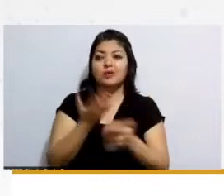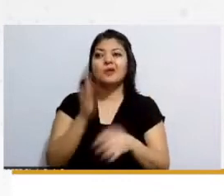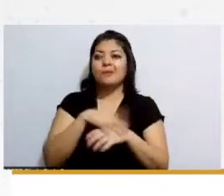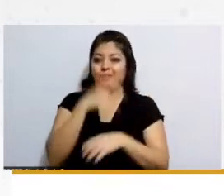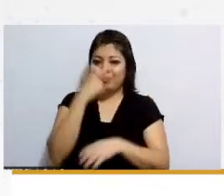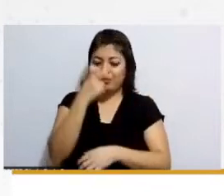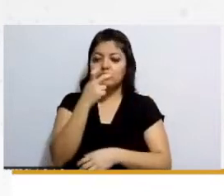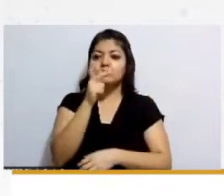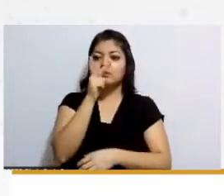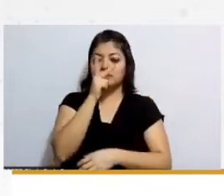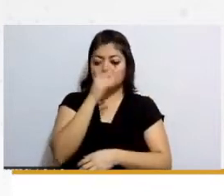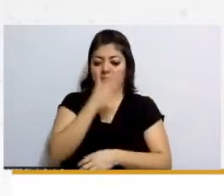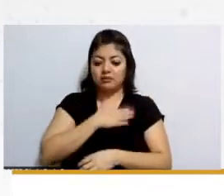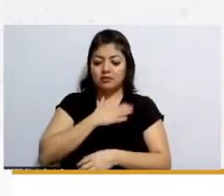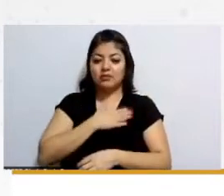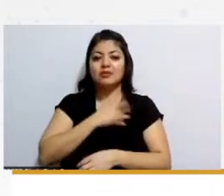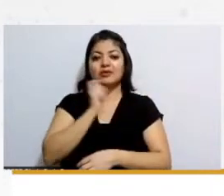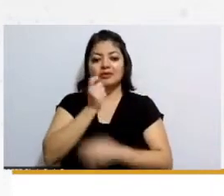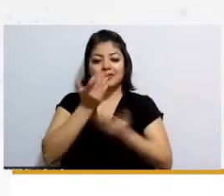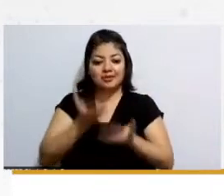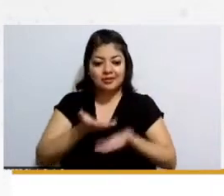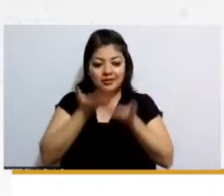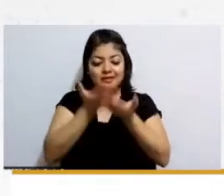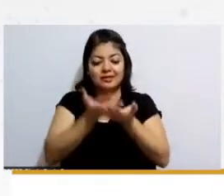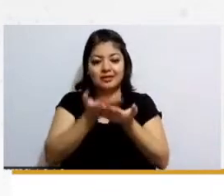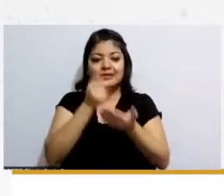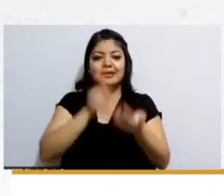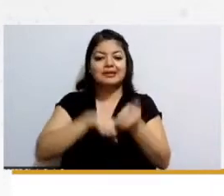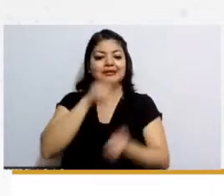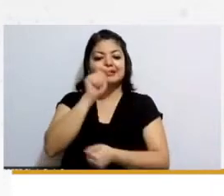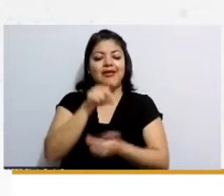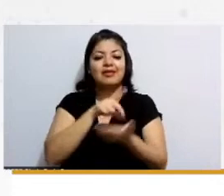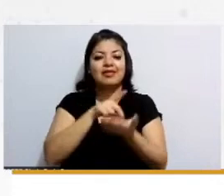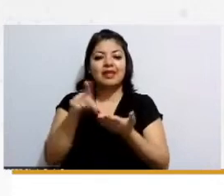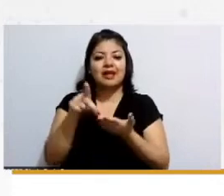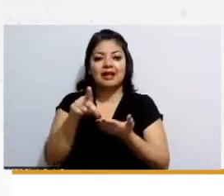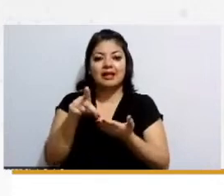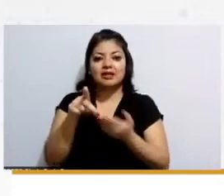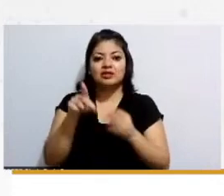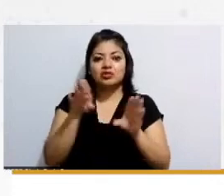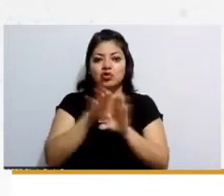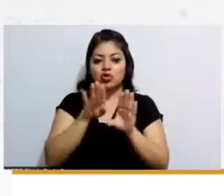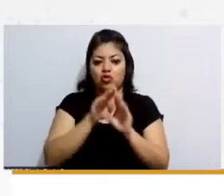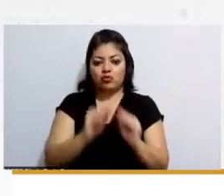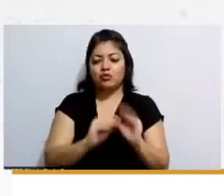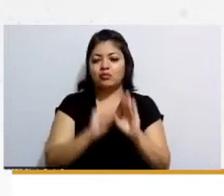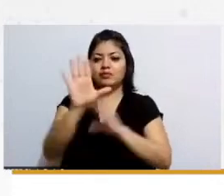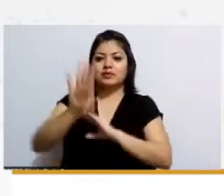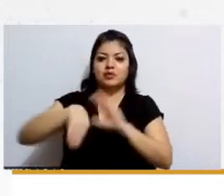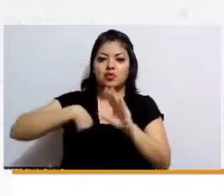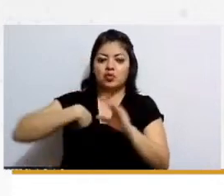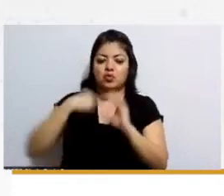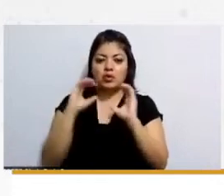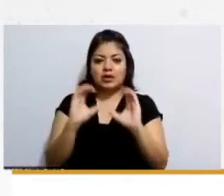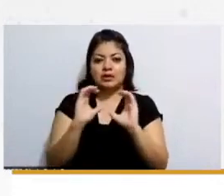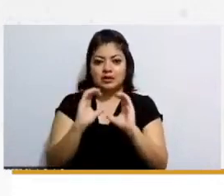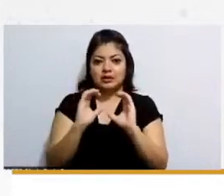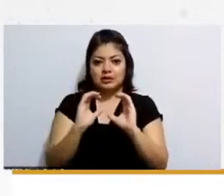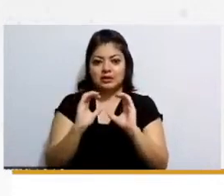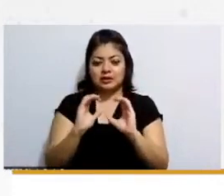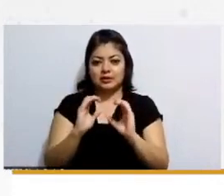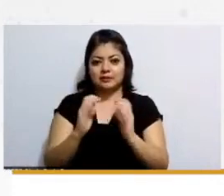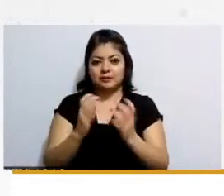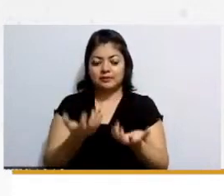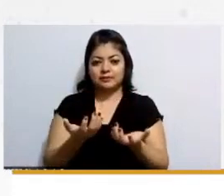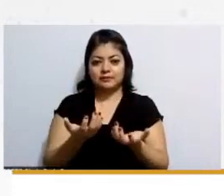solicitando que se llevara a cabo pues el derecho de él poder agregarla en el servicio de guardería y